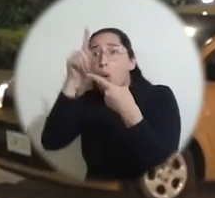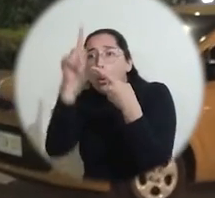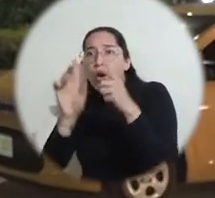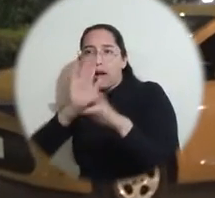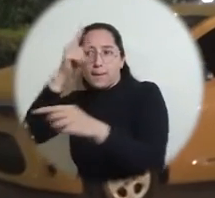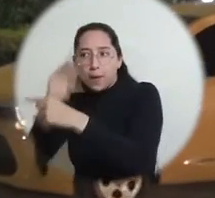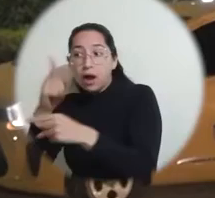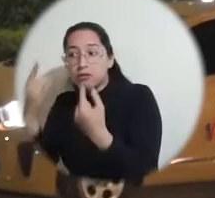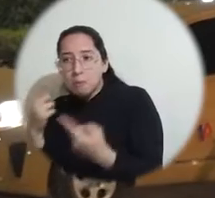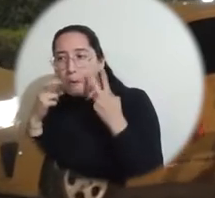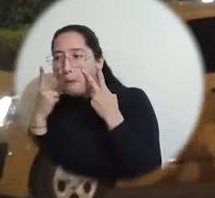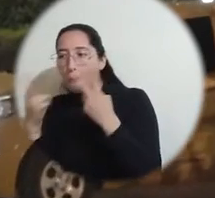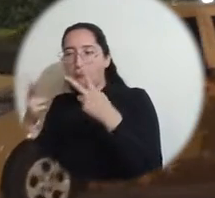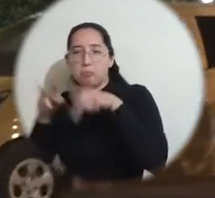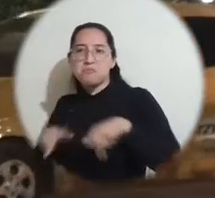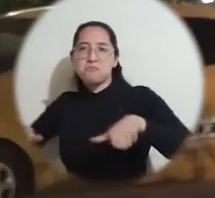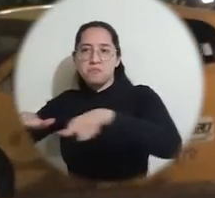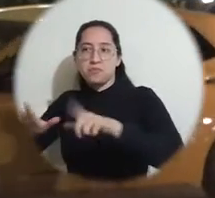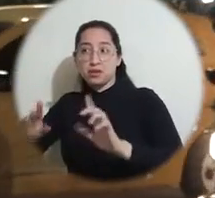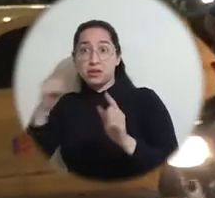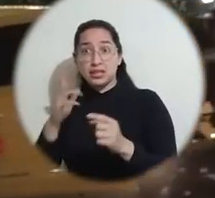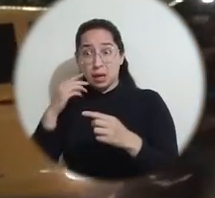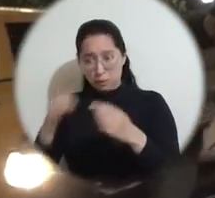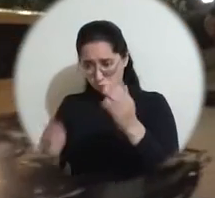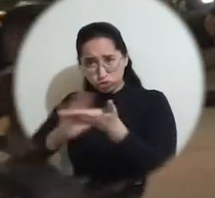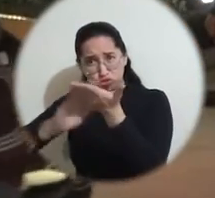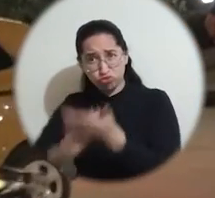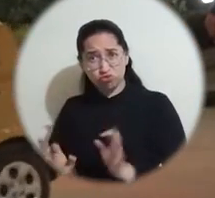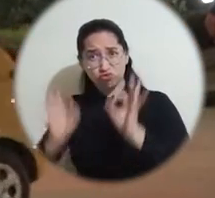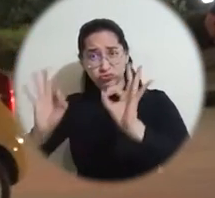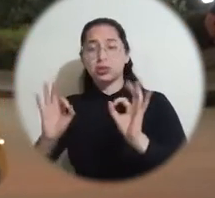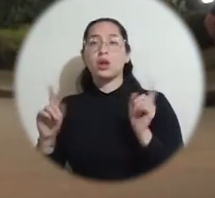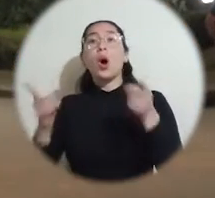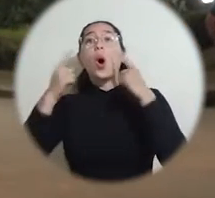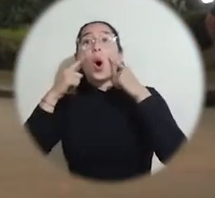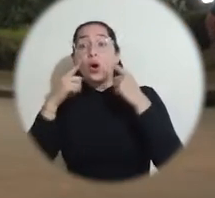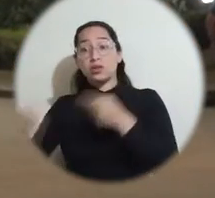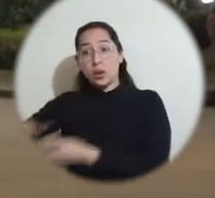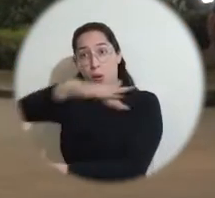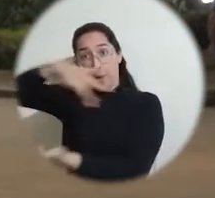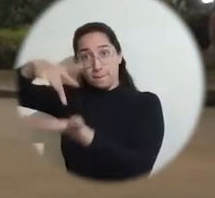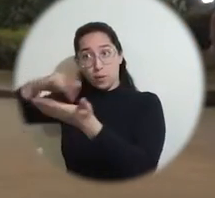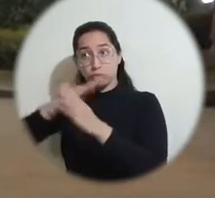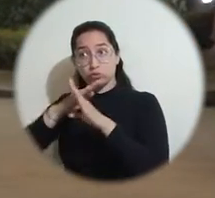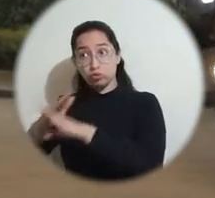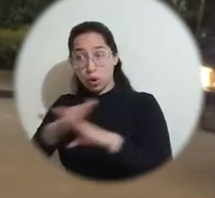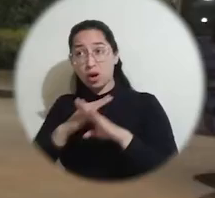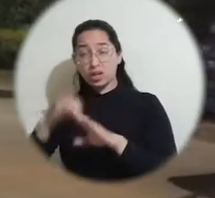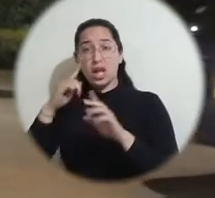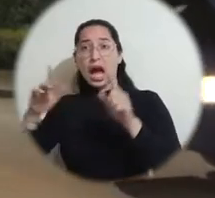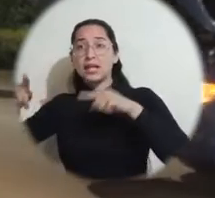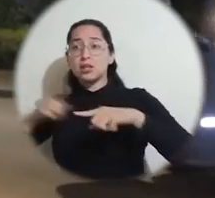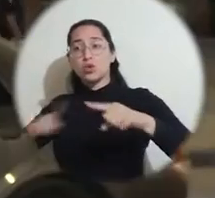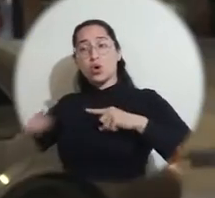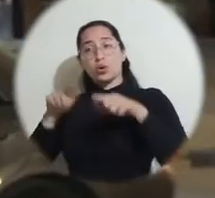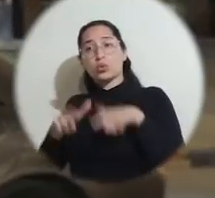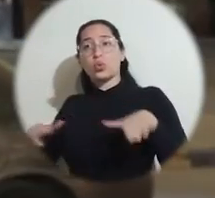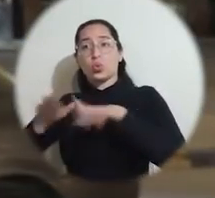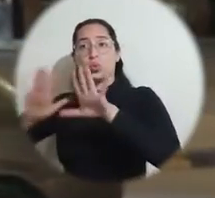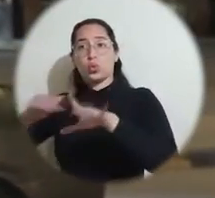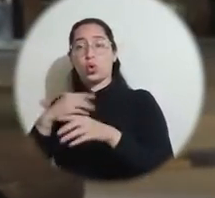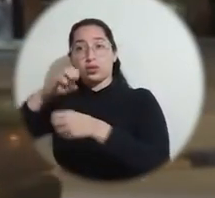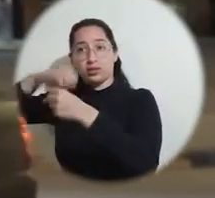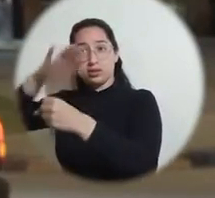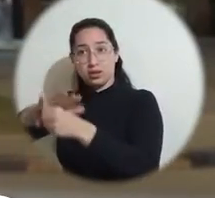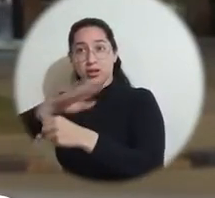exigencias que hemos hecho a las autoridades encargadas y a los entes encargados de la seguridad de los ciudadanos y que sabemos que no es una solución total. El punto